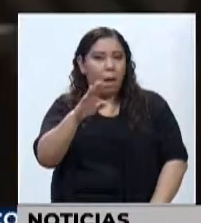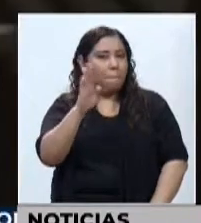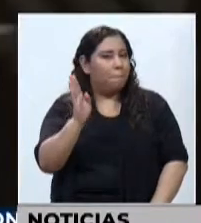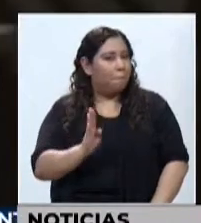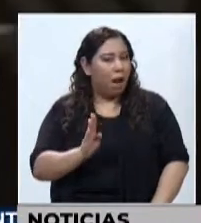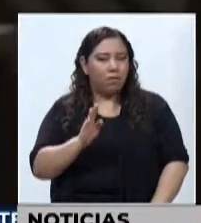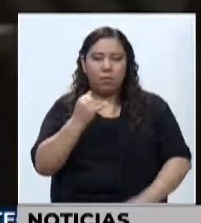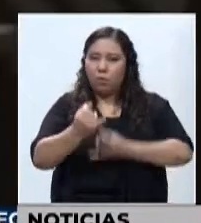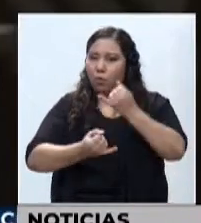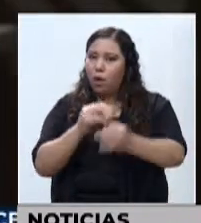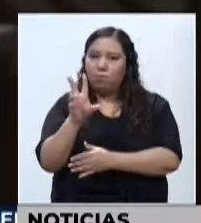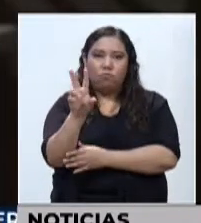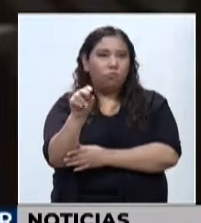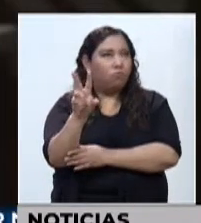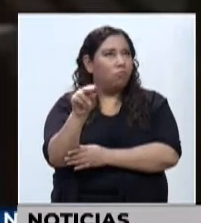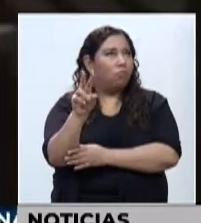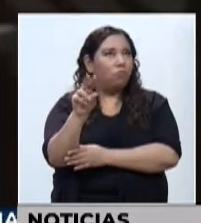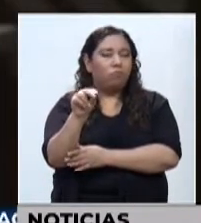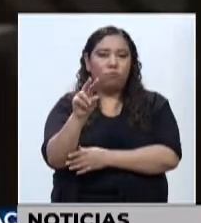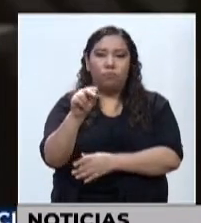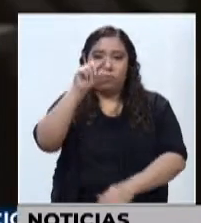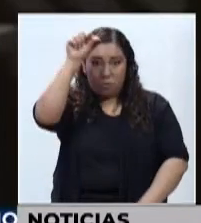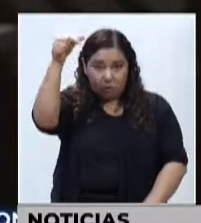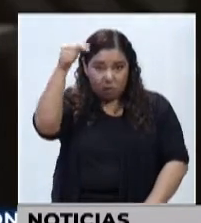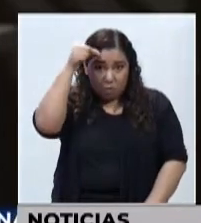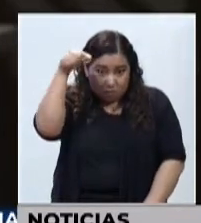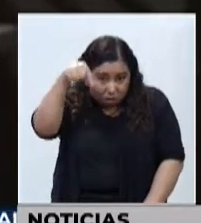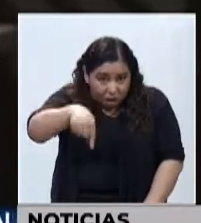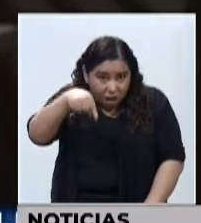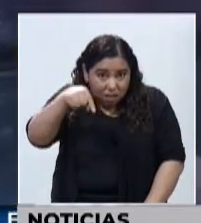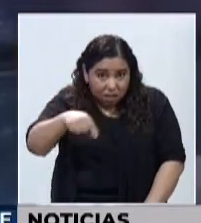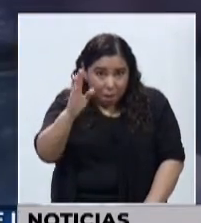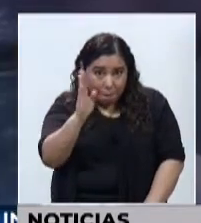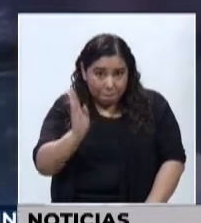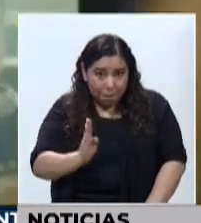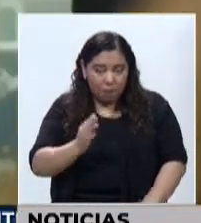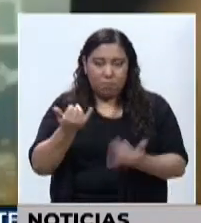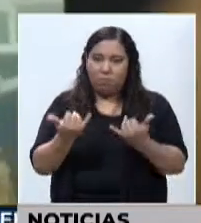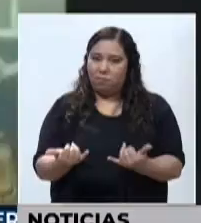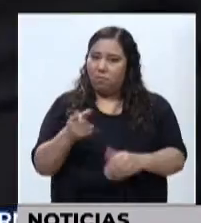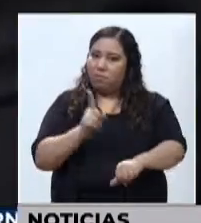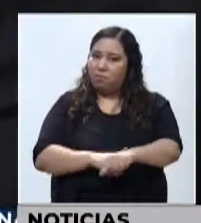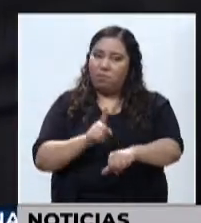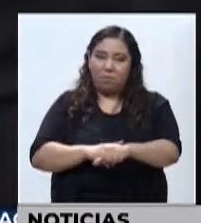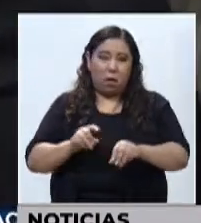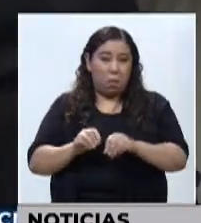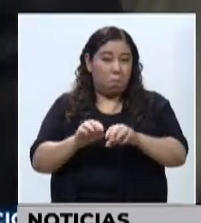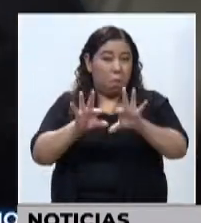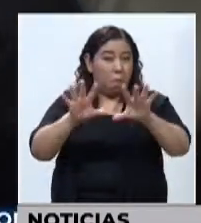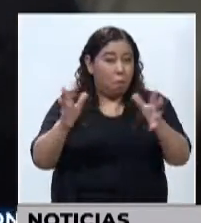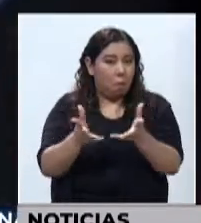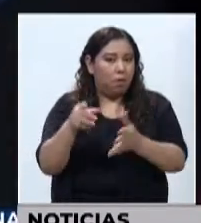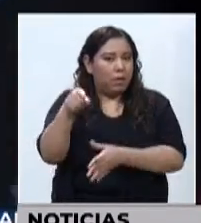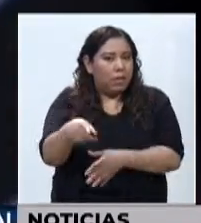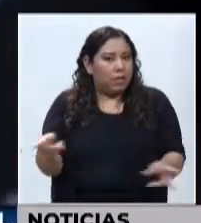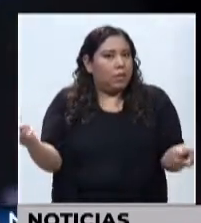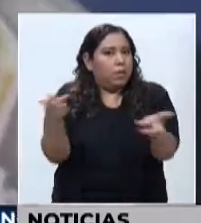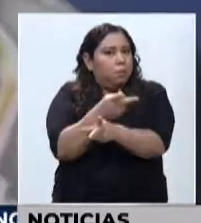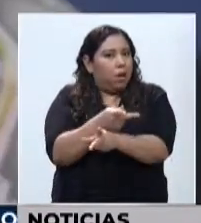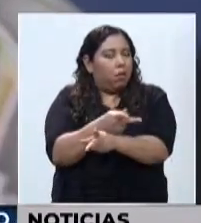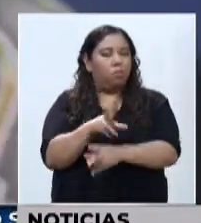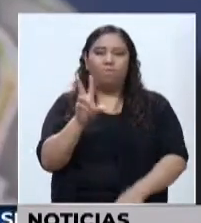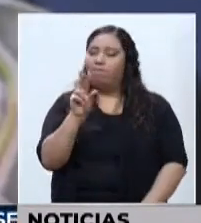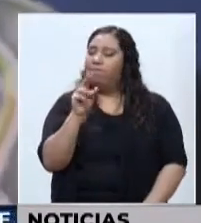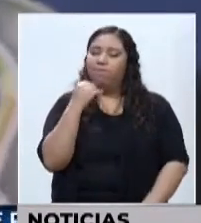Es increíble que el gobierno quiera acoger la Copa América en Brasil en un momento en que la pandemia se agrava y llena